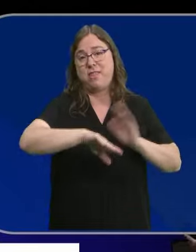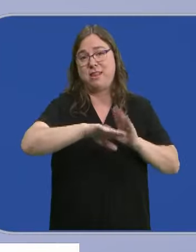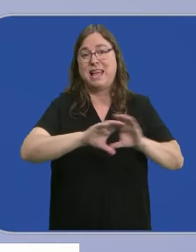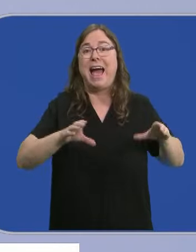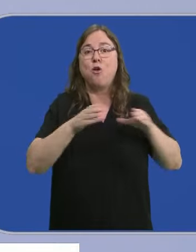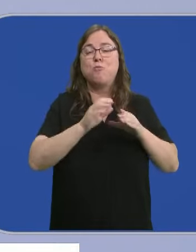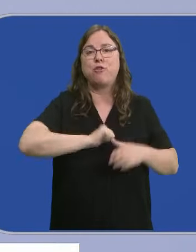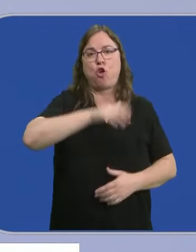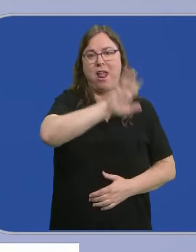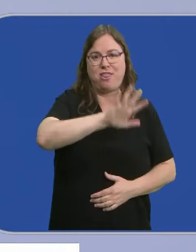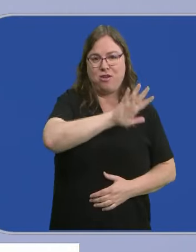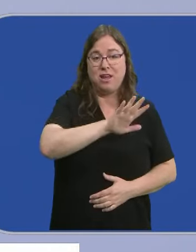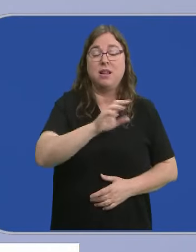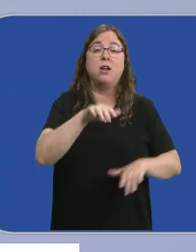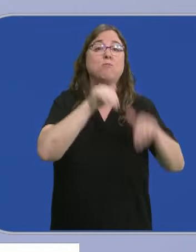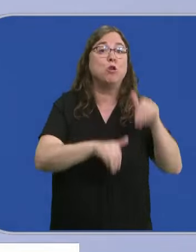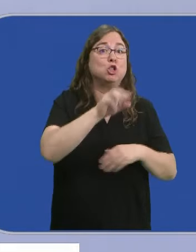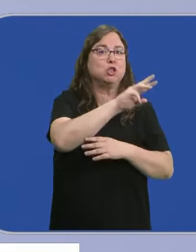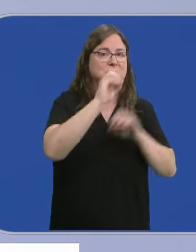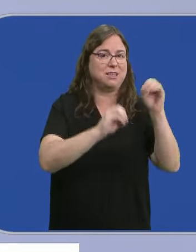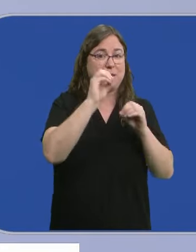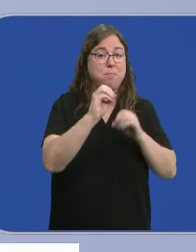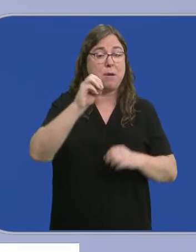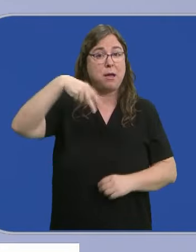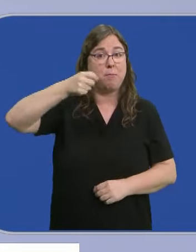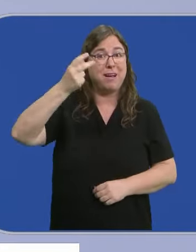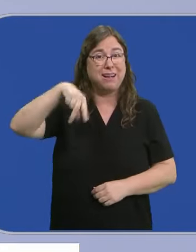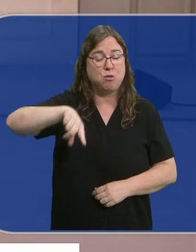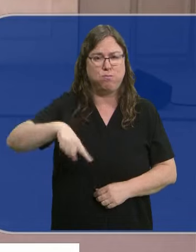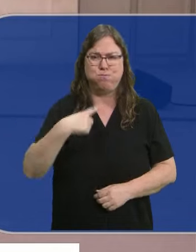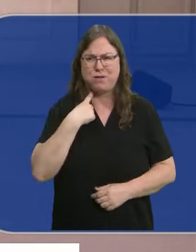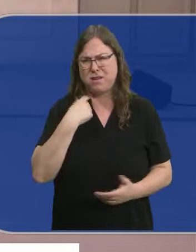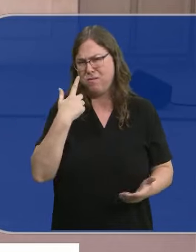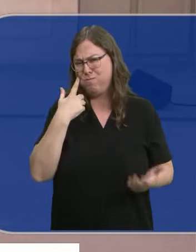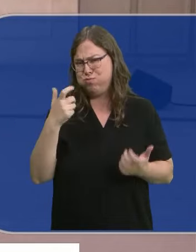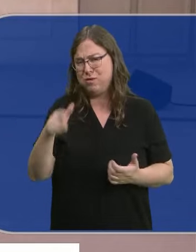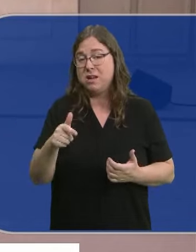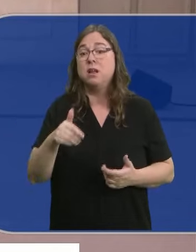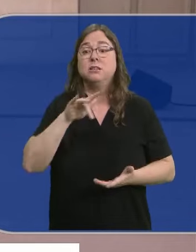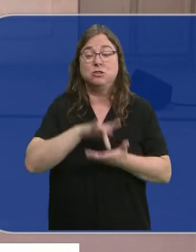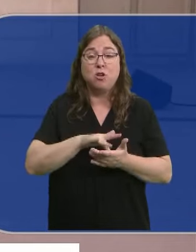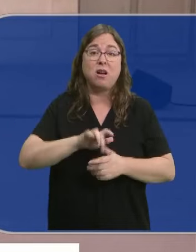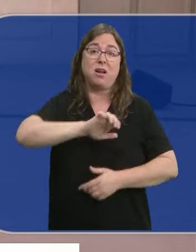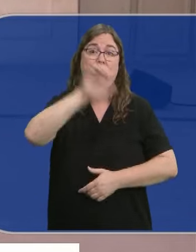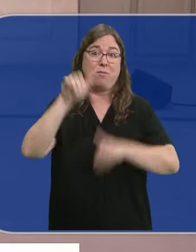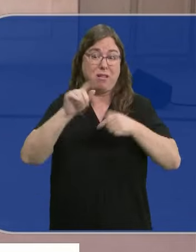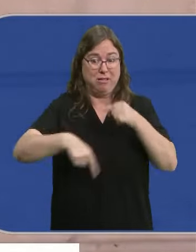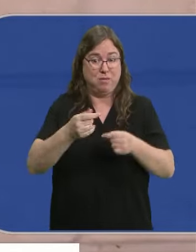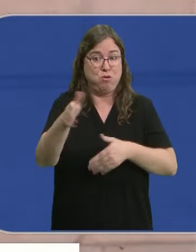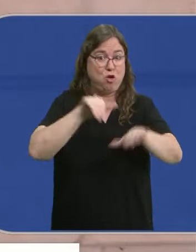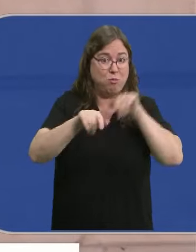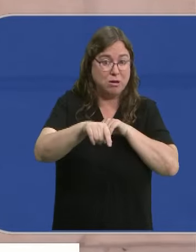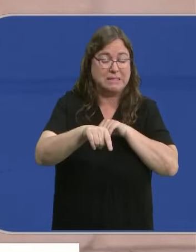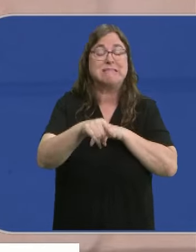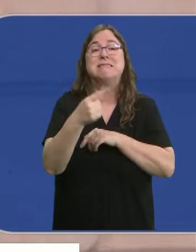que ha conseguido el 33% de los votos. Macron ha sido el gran derrotado en estos comicios que convocó tras las europeas. La proyección